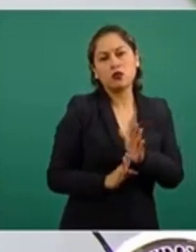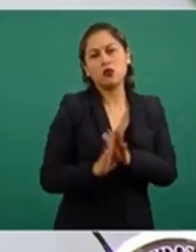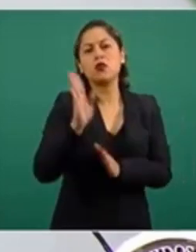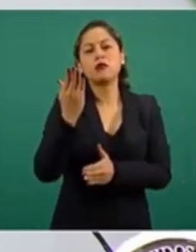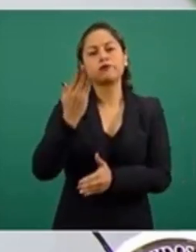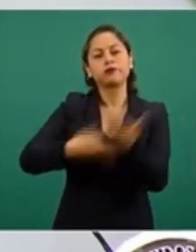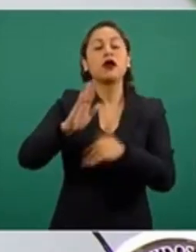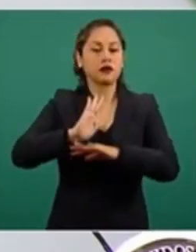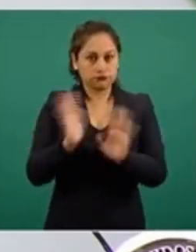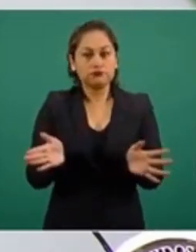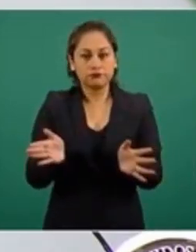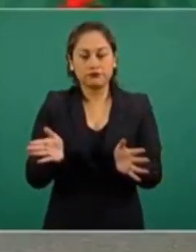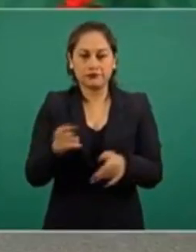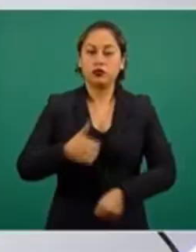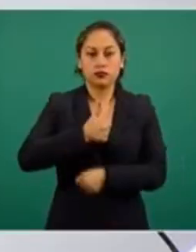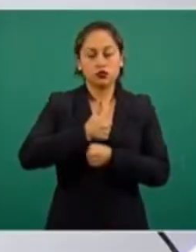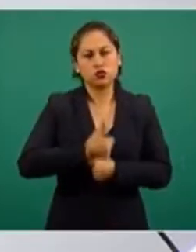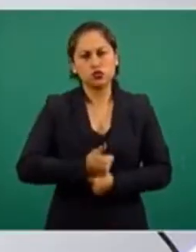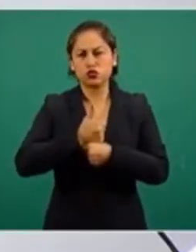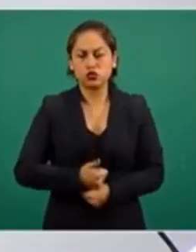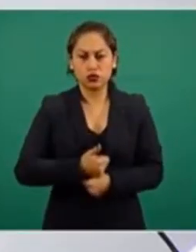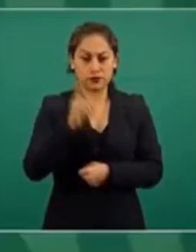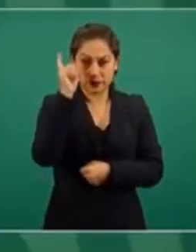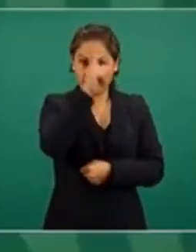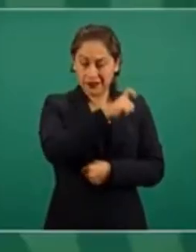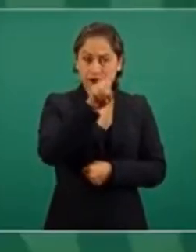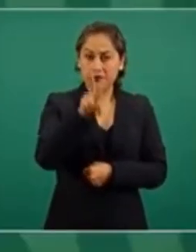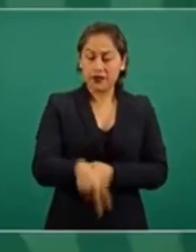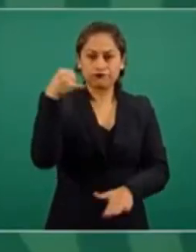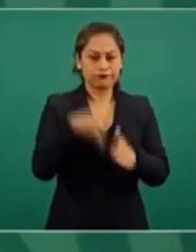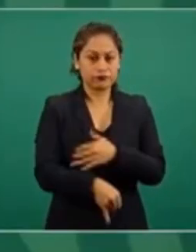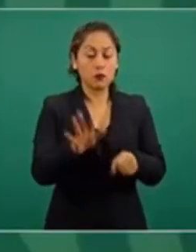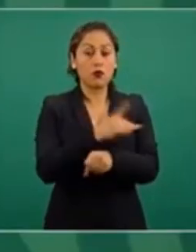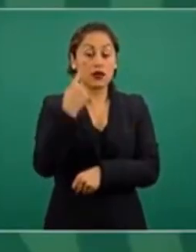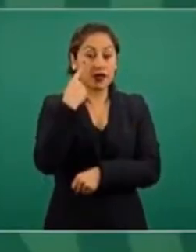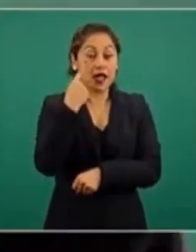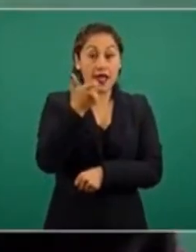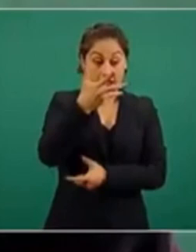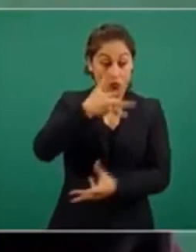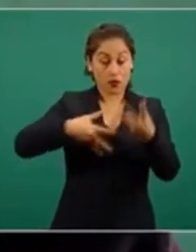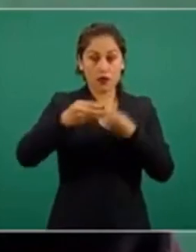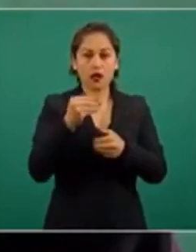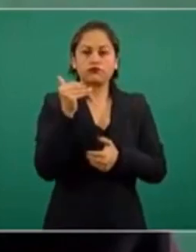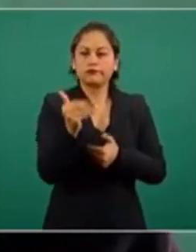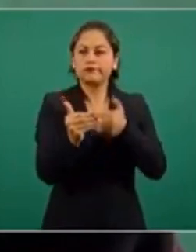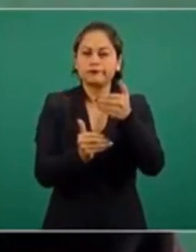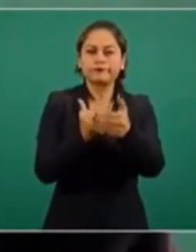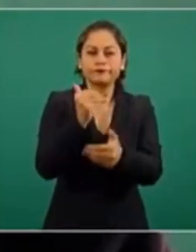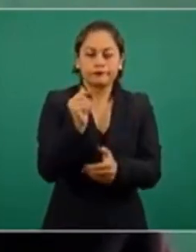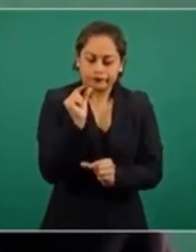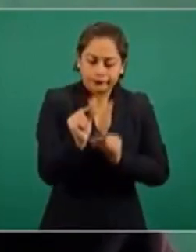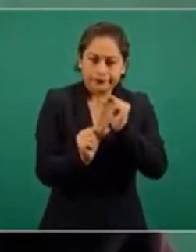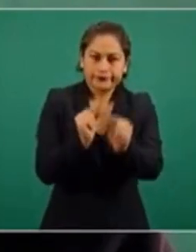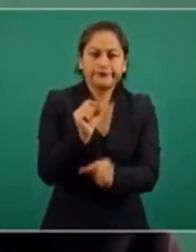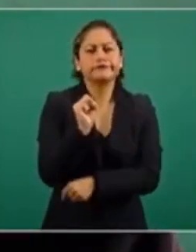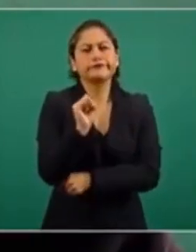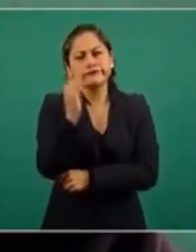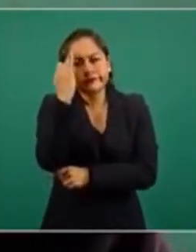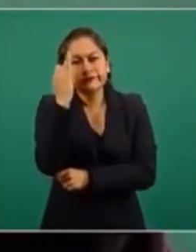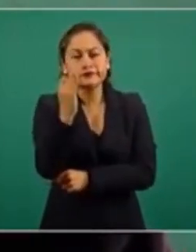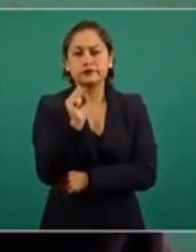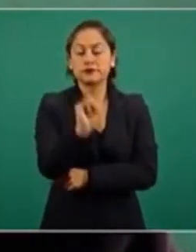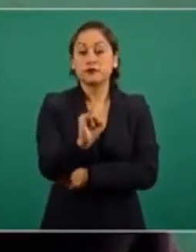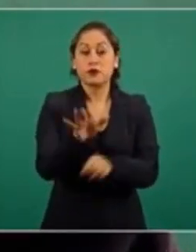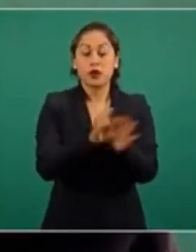del hoyo en que se cayó con la pandemia. La economía nos puede llevar tiempo y se va a recuperar. Y vamos a recuperar los empleos perdidos y